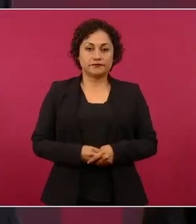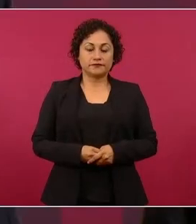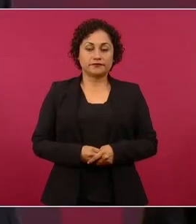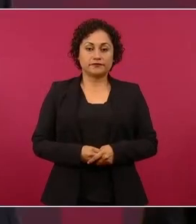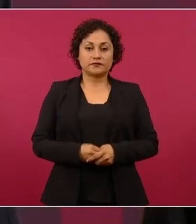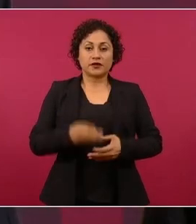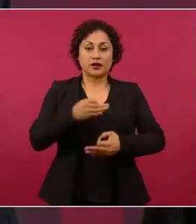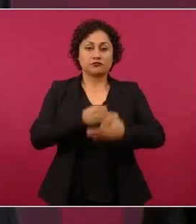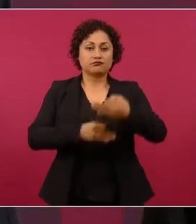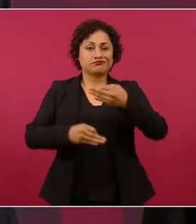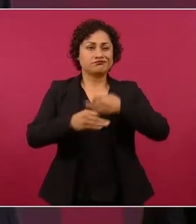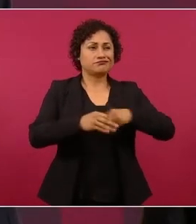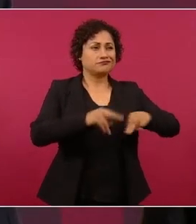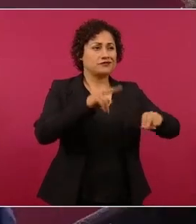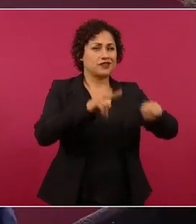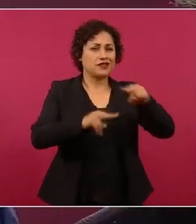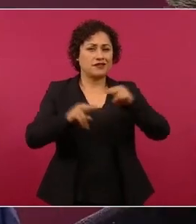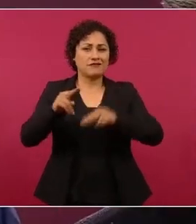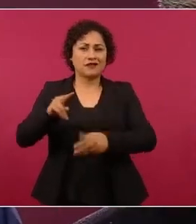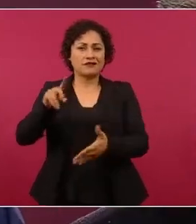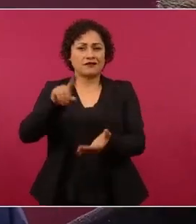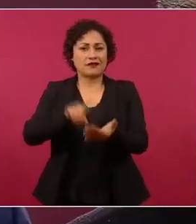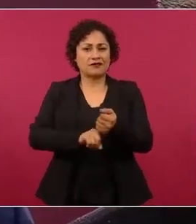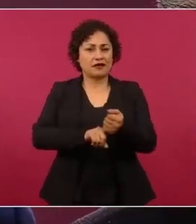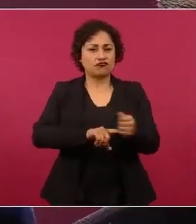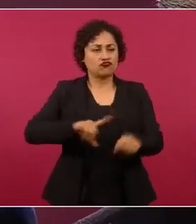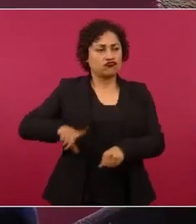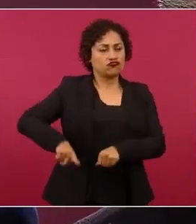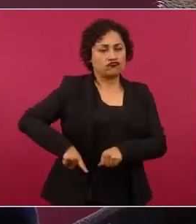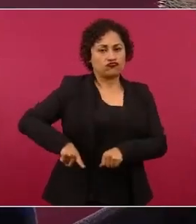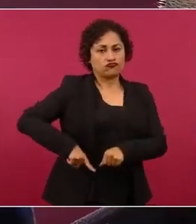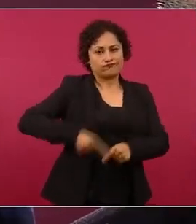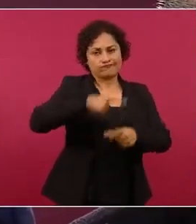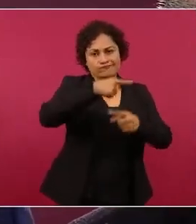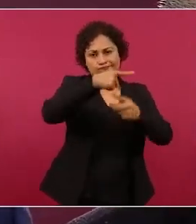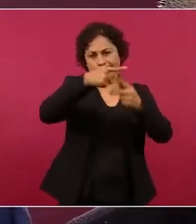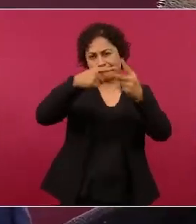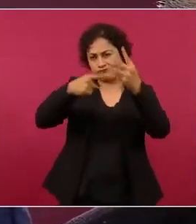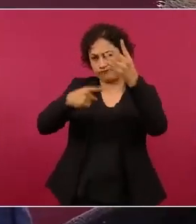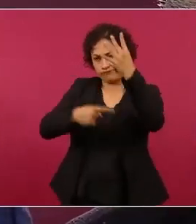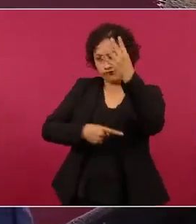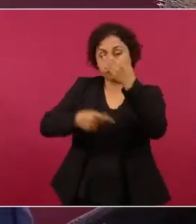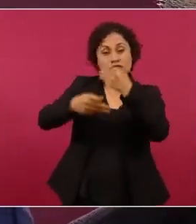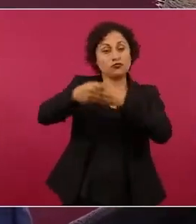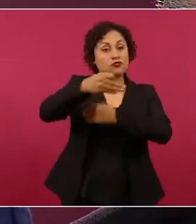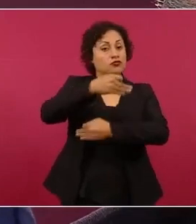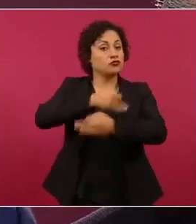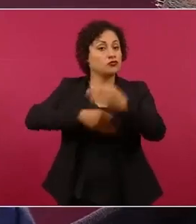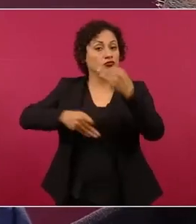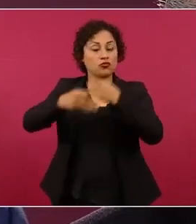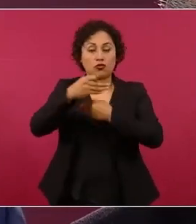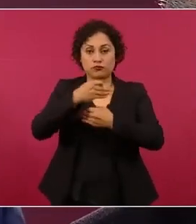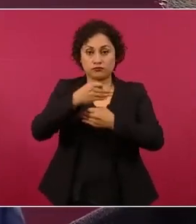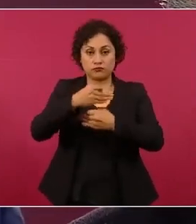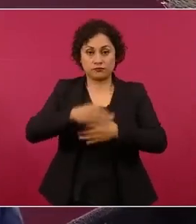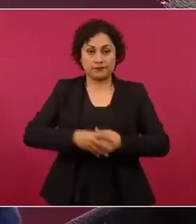poder ejecutivo, poder legislativo, poder judicial, todos, y